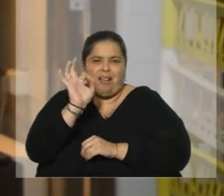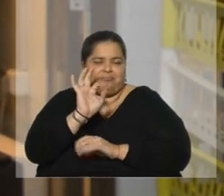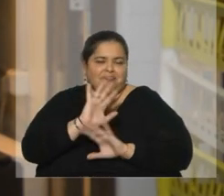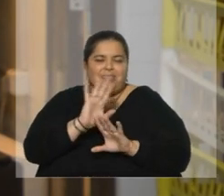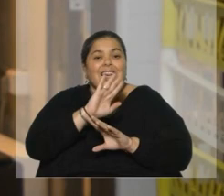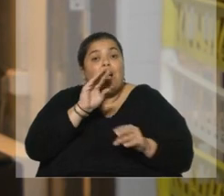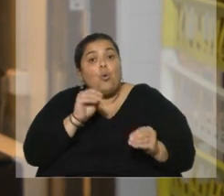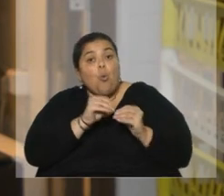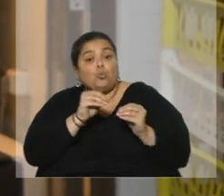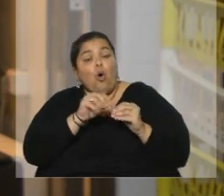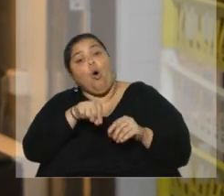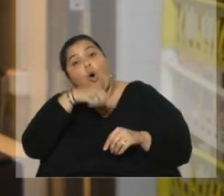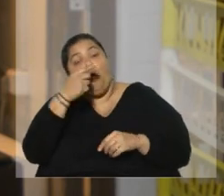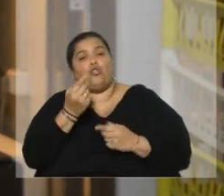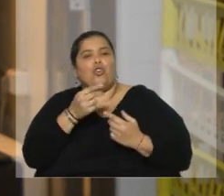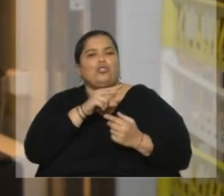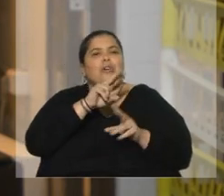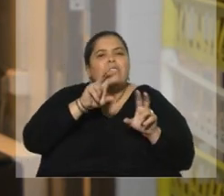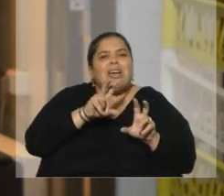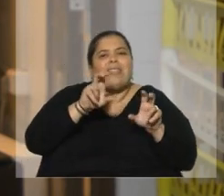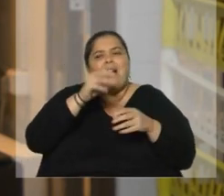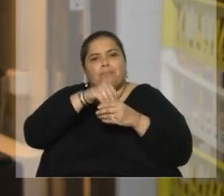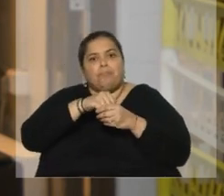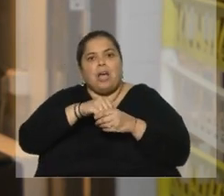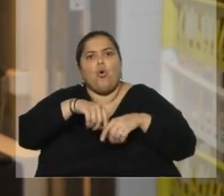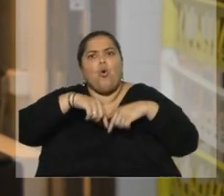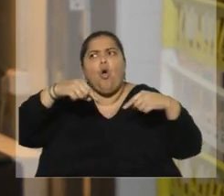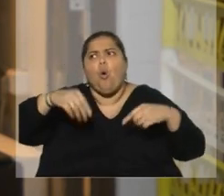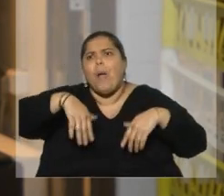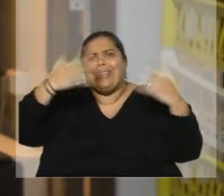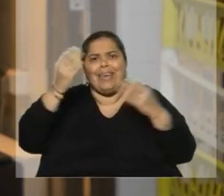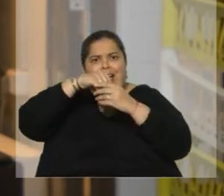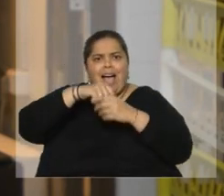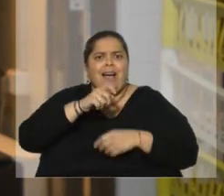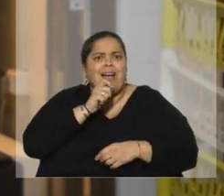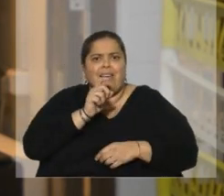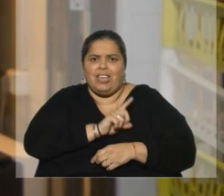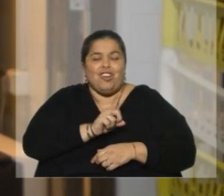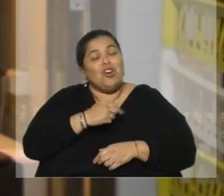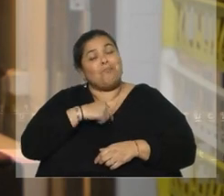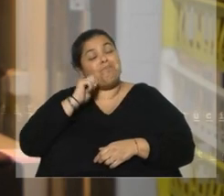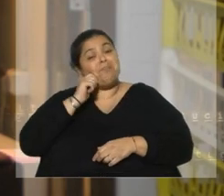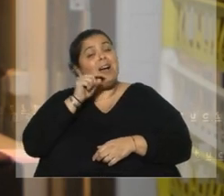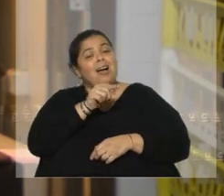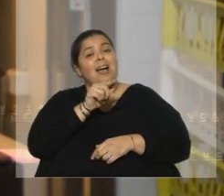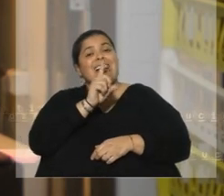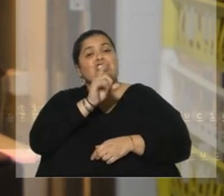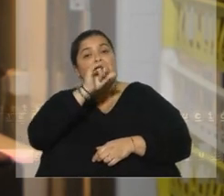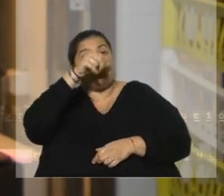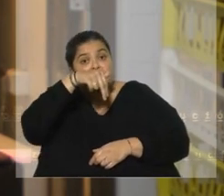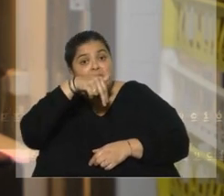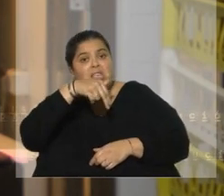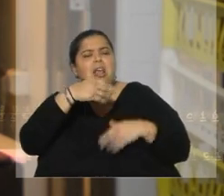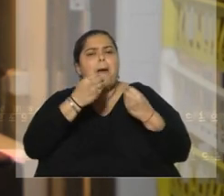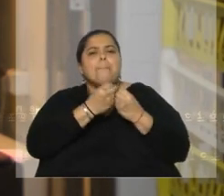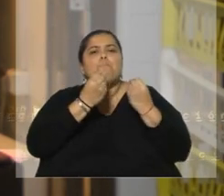botánicos. La idea tampoco es ponerle cannabis a cualquier producto, entendimos que el gin como un destilado que está a base